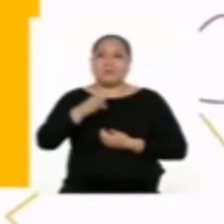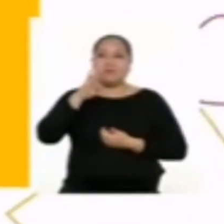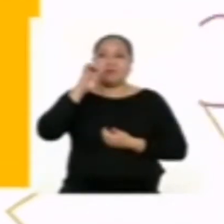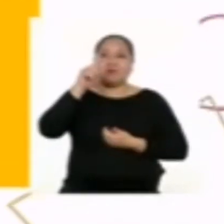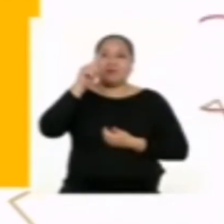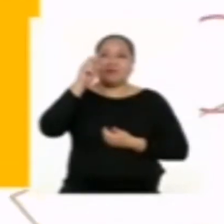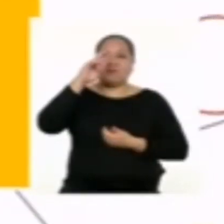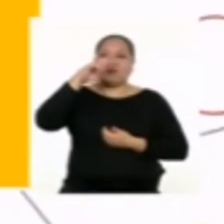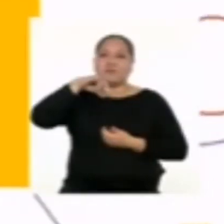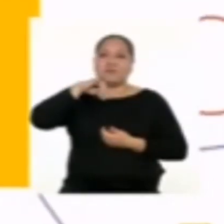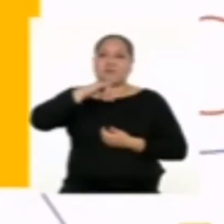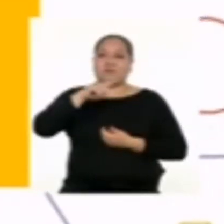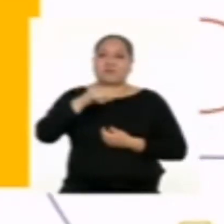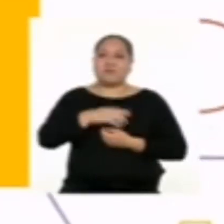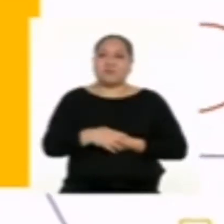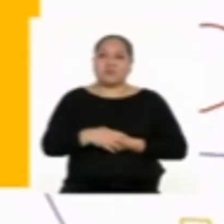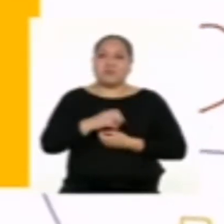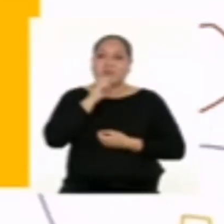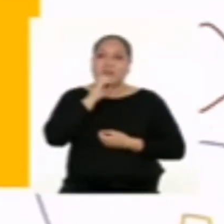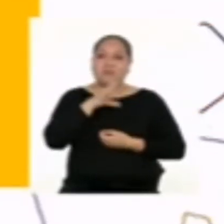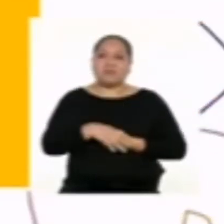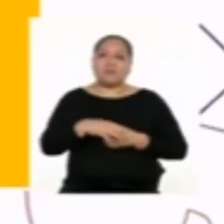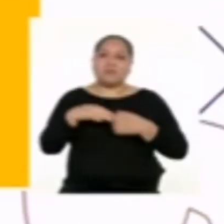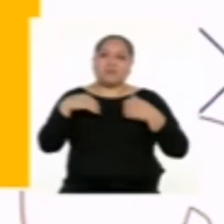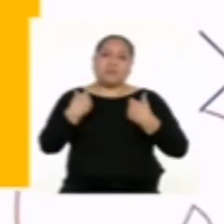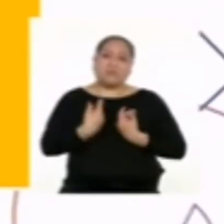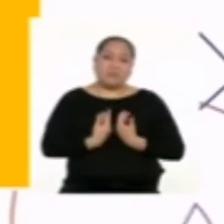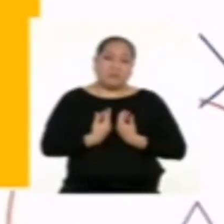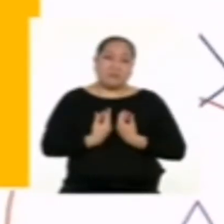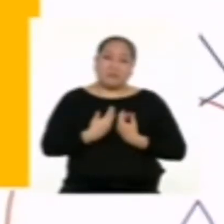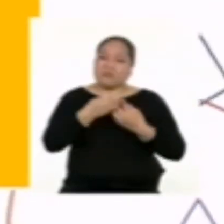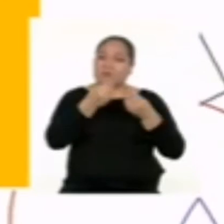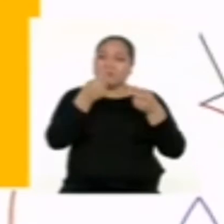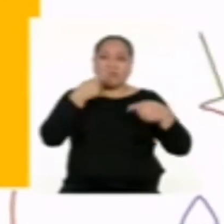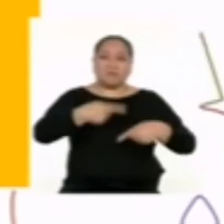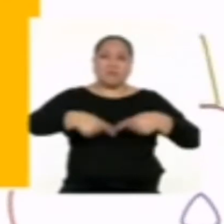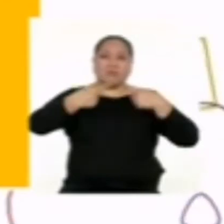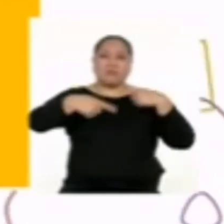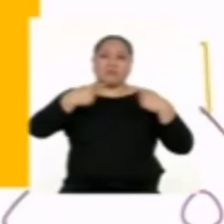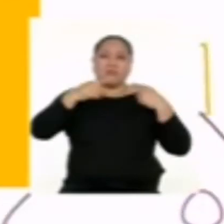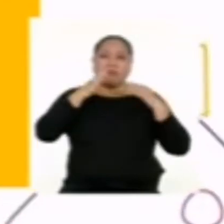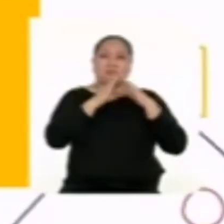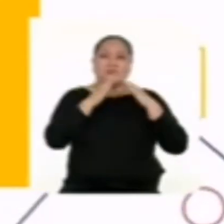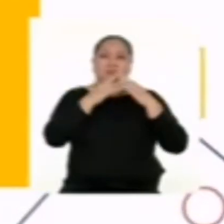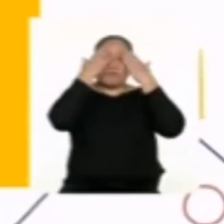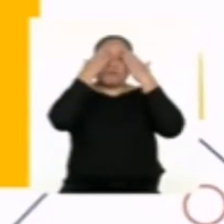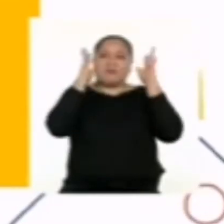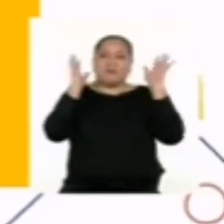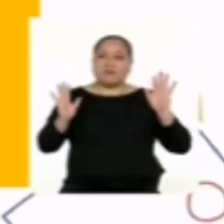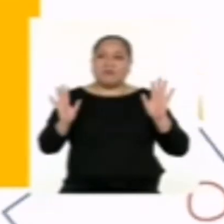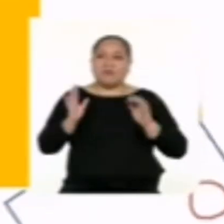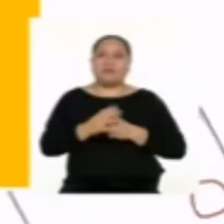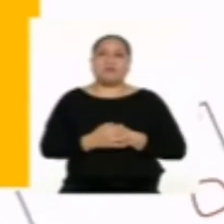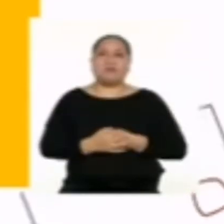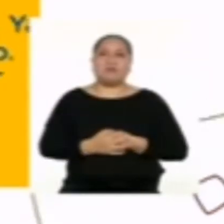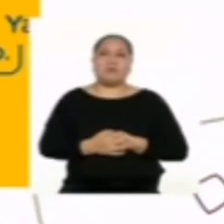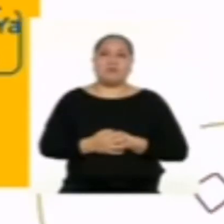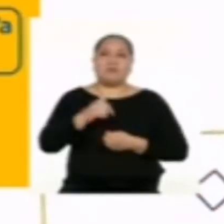Beatriz de Moquegua escribe lo siguiente. ¡Cansada de tantas discusiones en casa! ¡Ya no sé qué hacer!